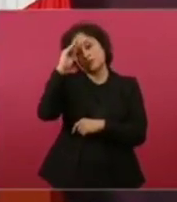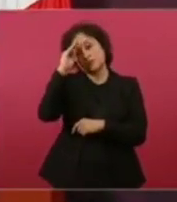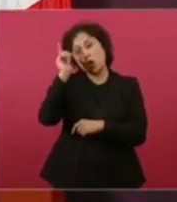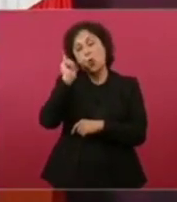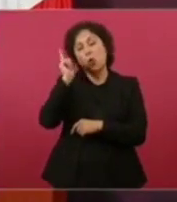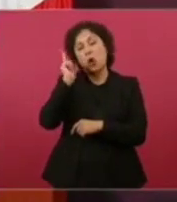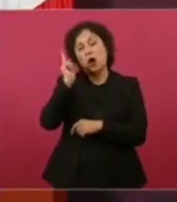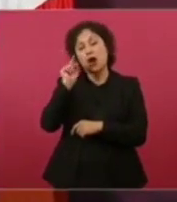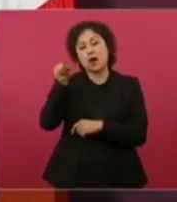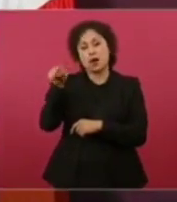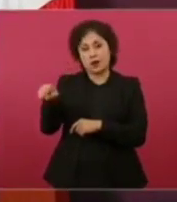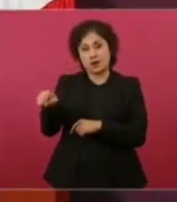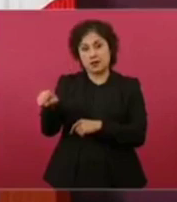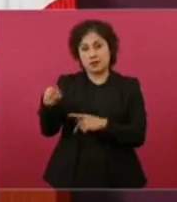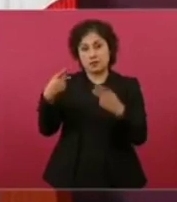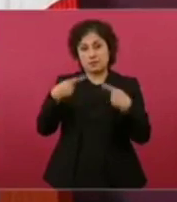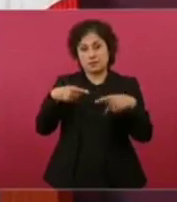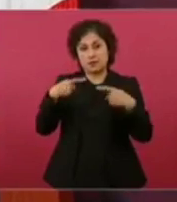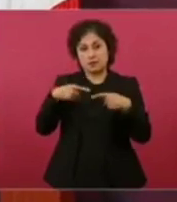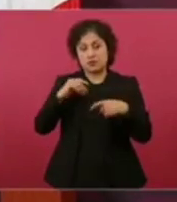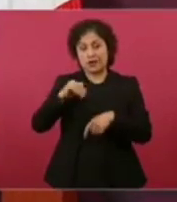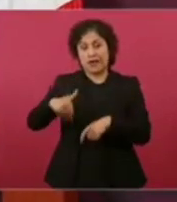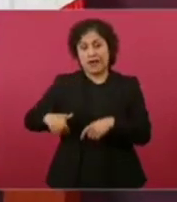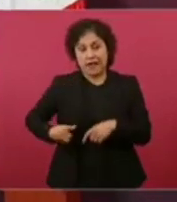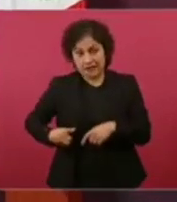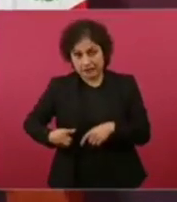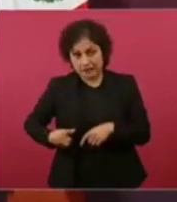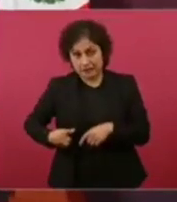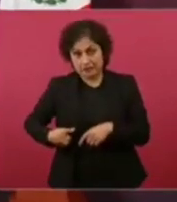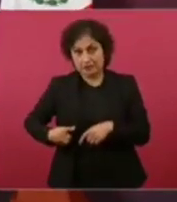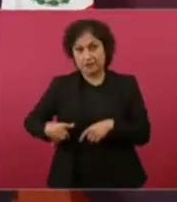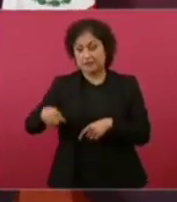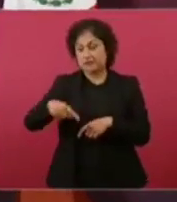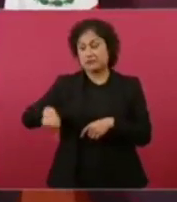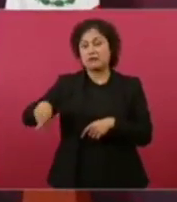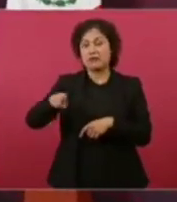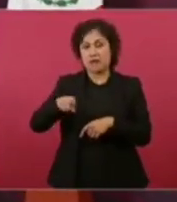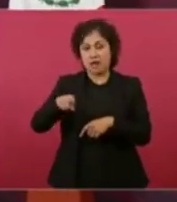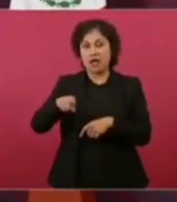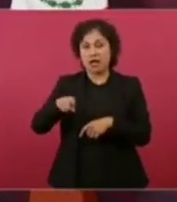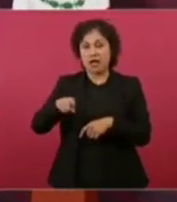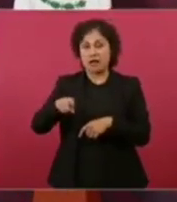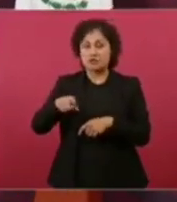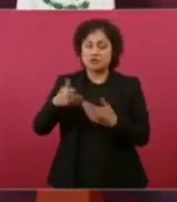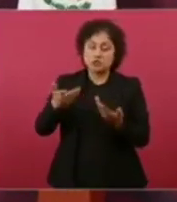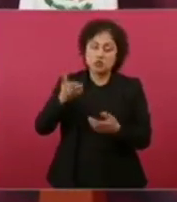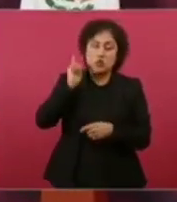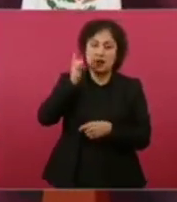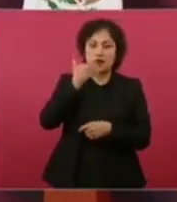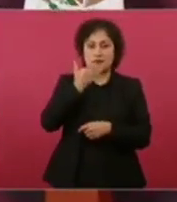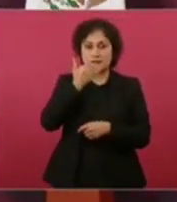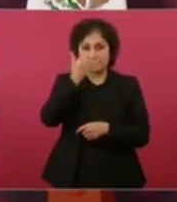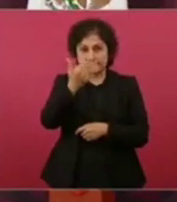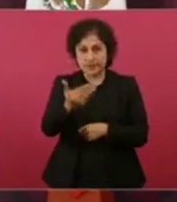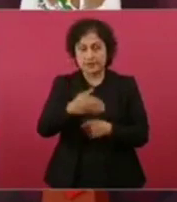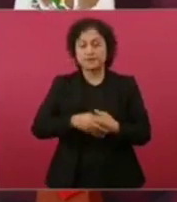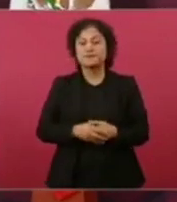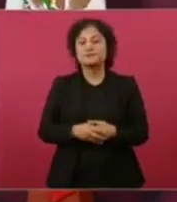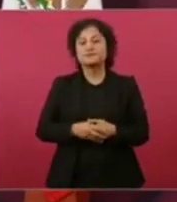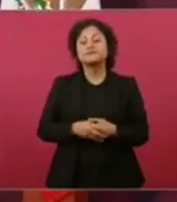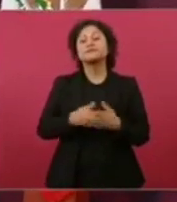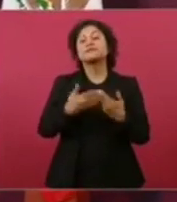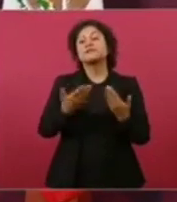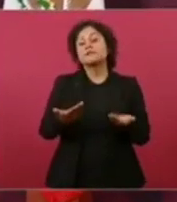de estos trabajadores que fueron heridos y decirle a los